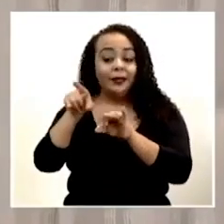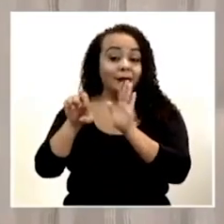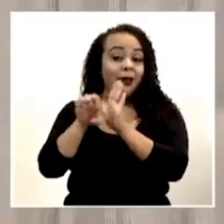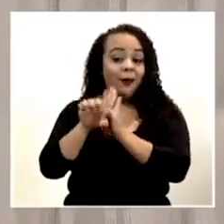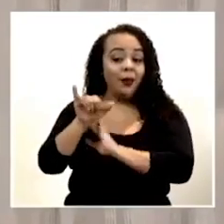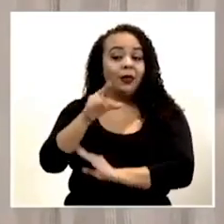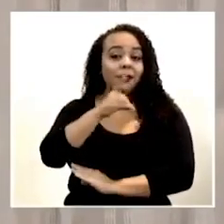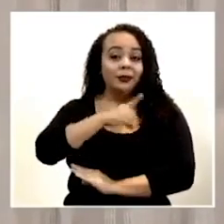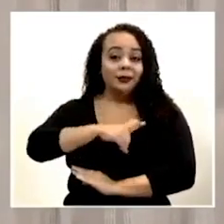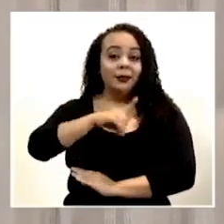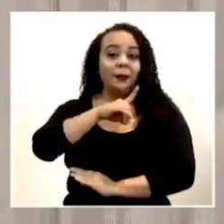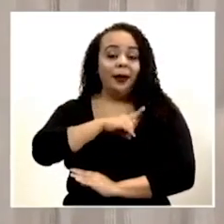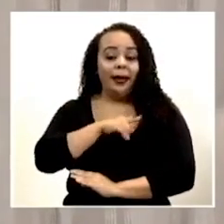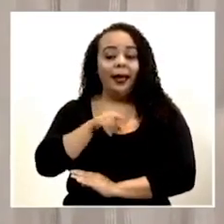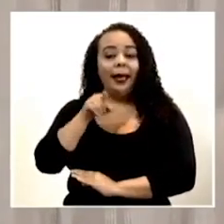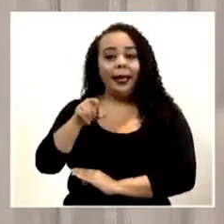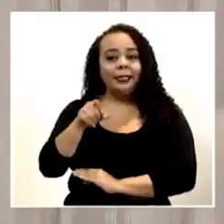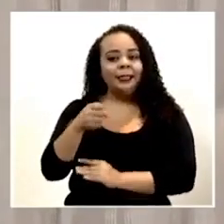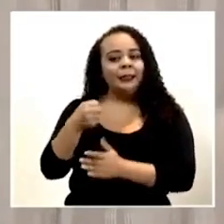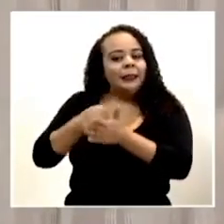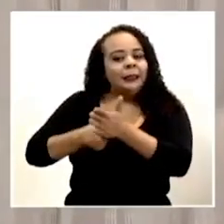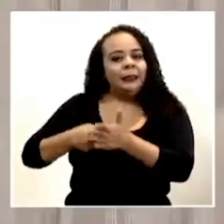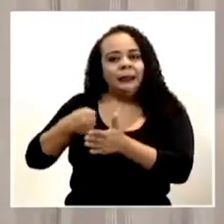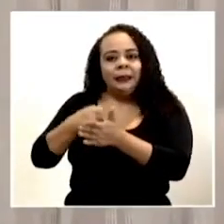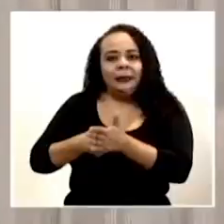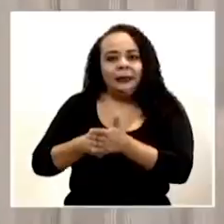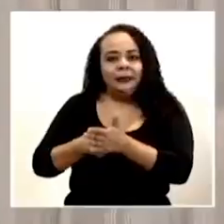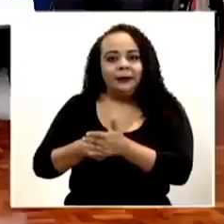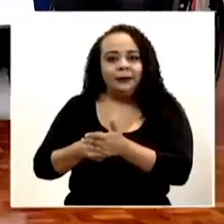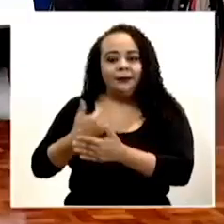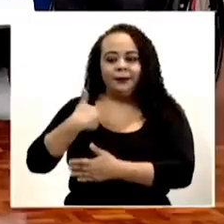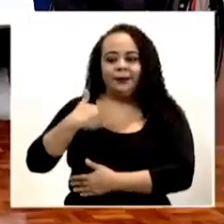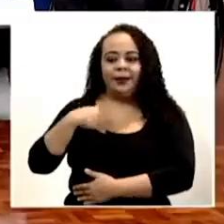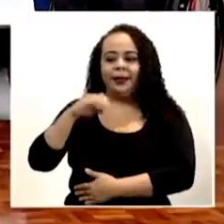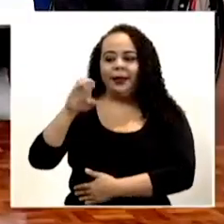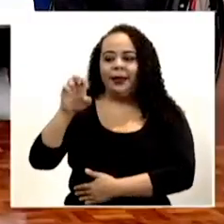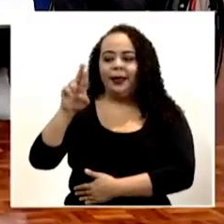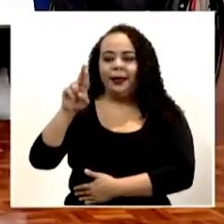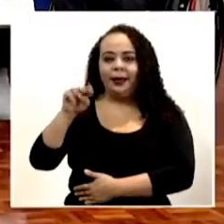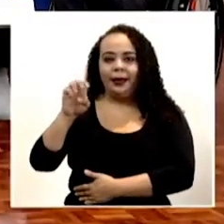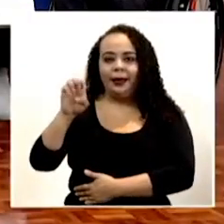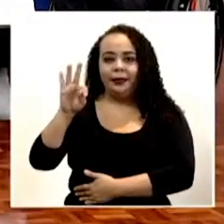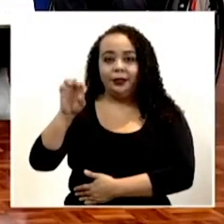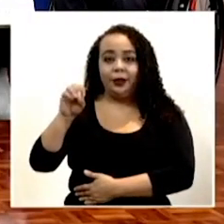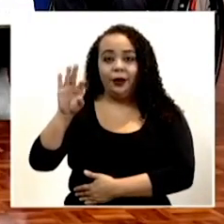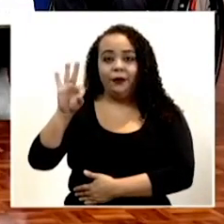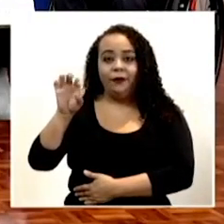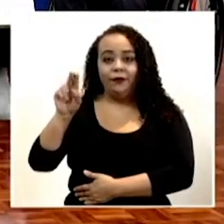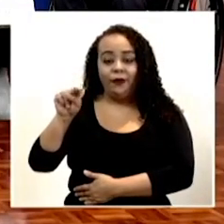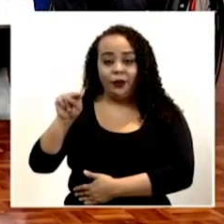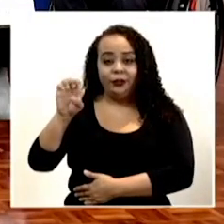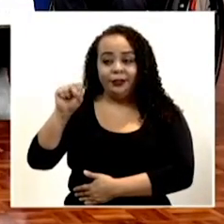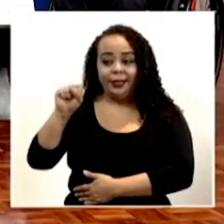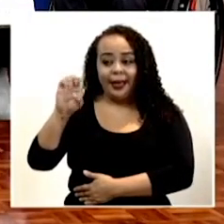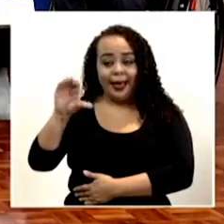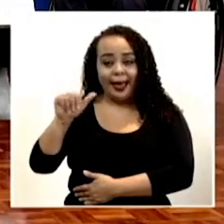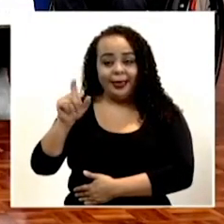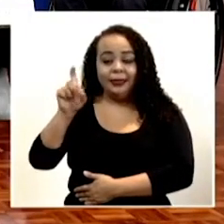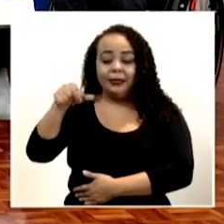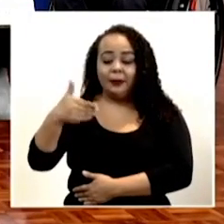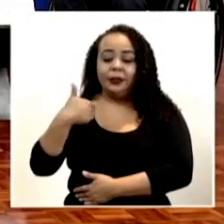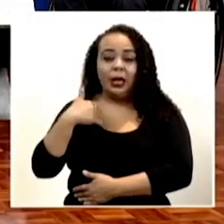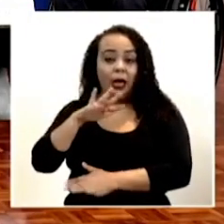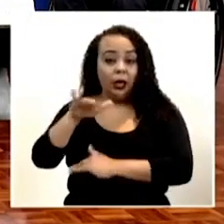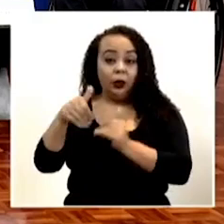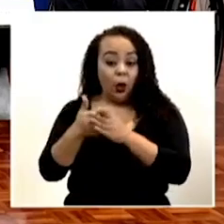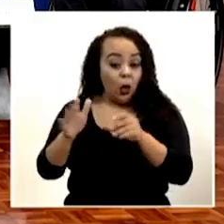disciplina, de esa tenacidad, don Ernesto Fonseca, es lo que necesitamos tener todos como espíritu